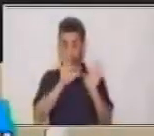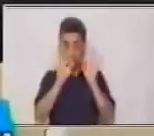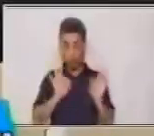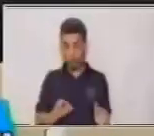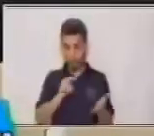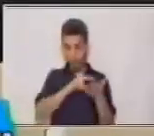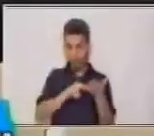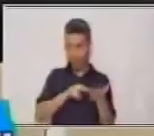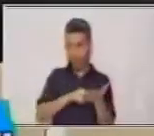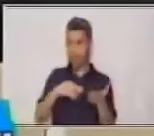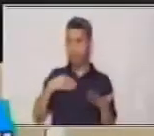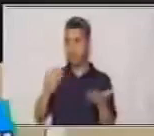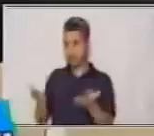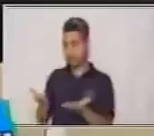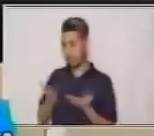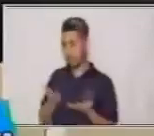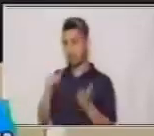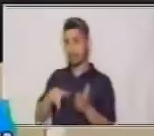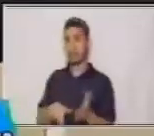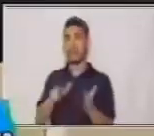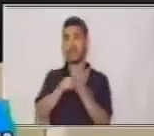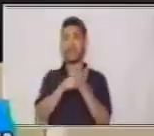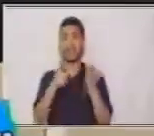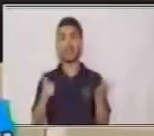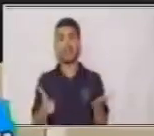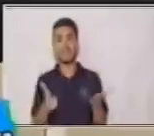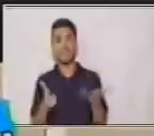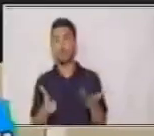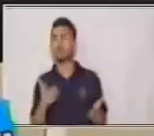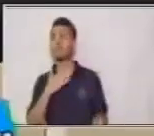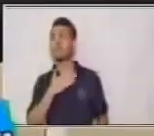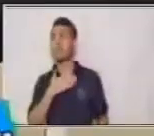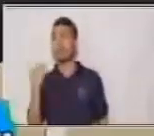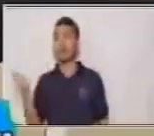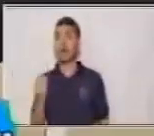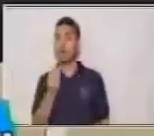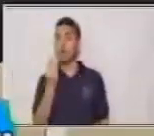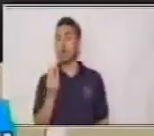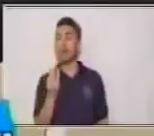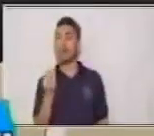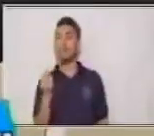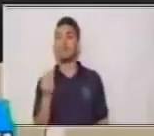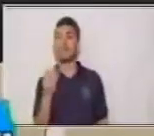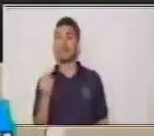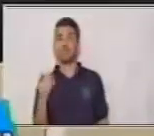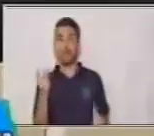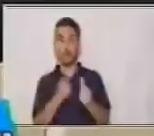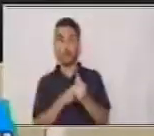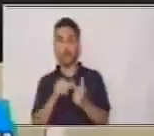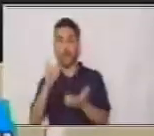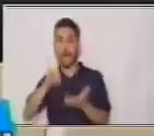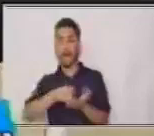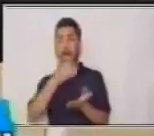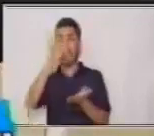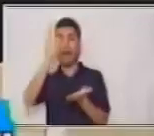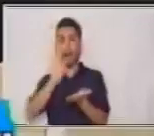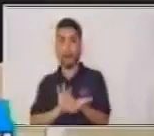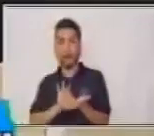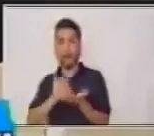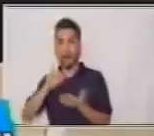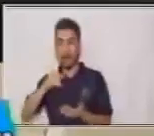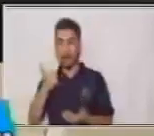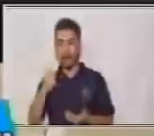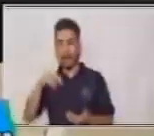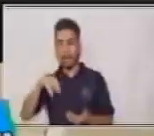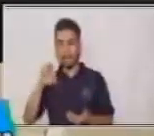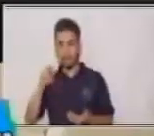y voy a tomar este pequeño libro que se llama Huevos Verdes con Jamón. Primero, lo voy a leer